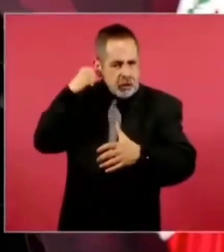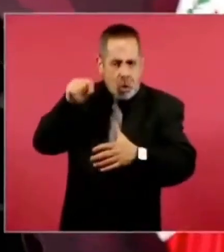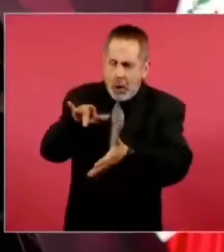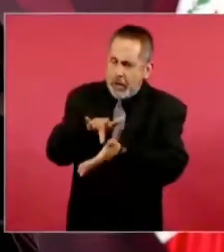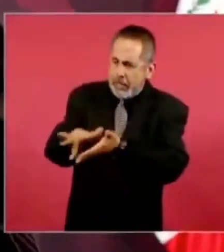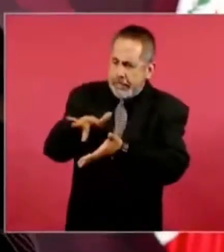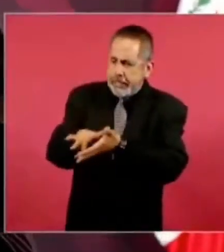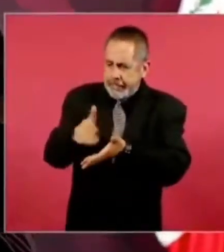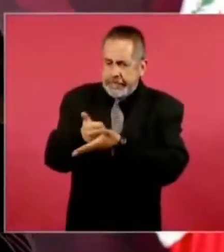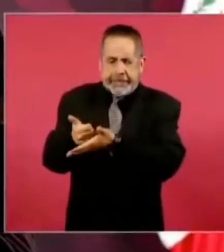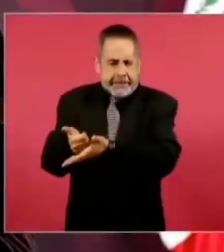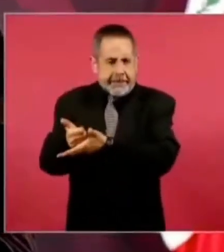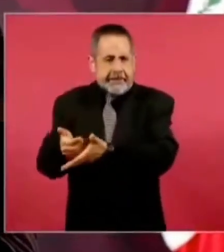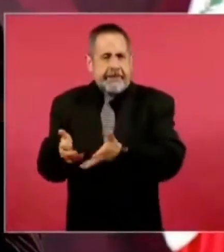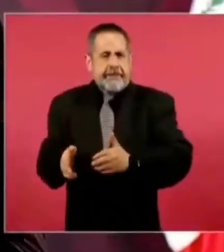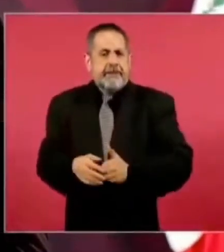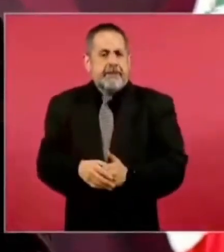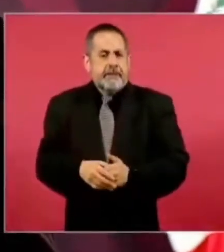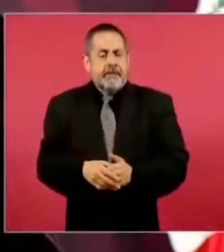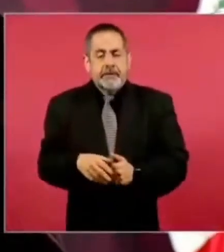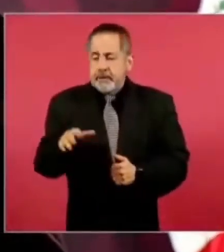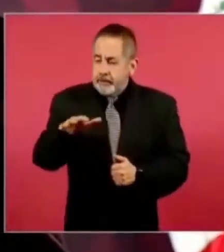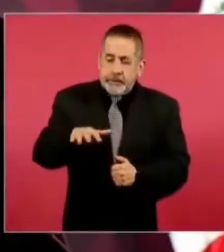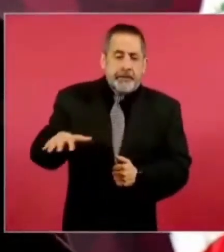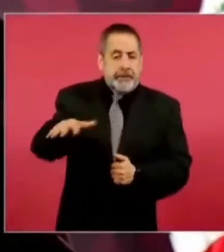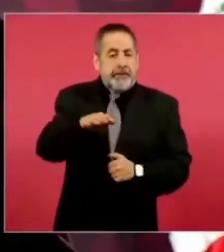van a